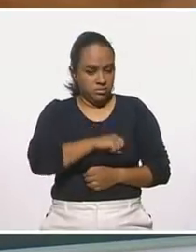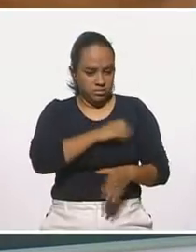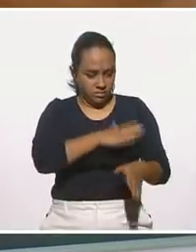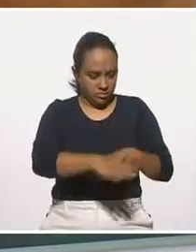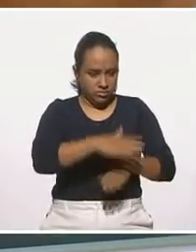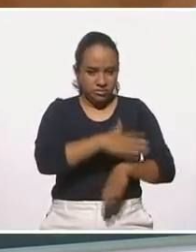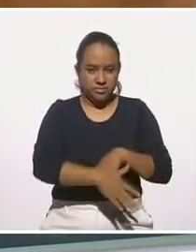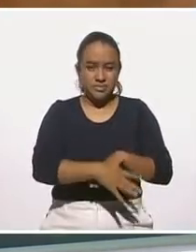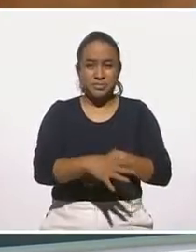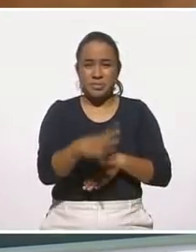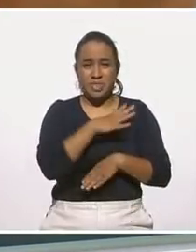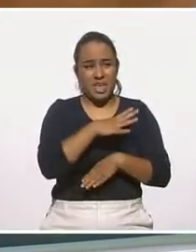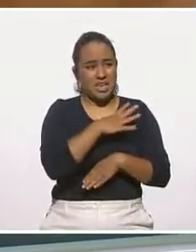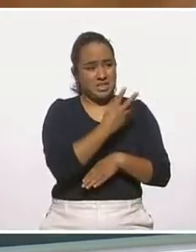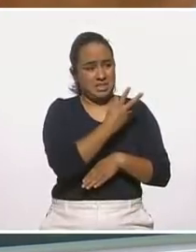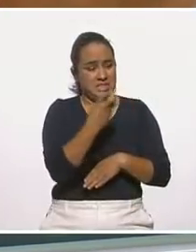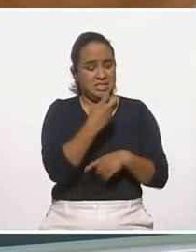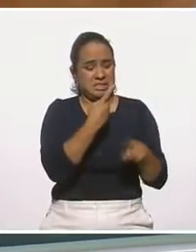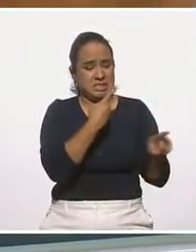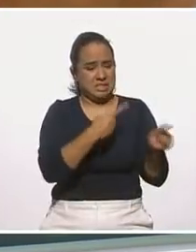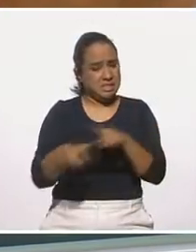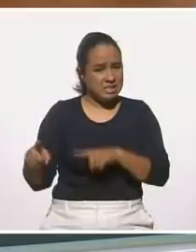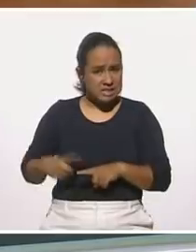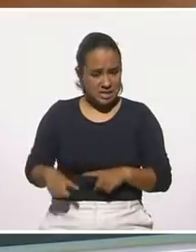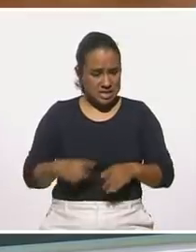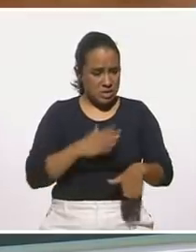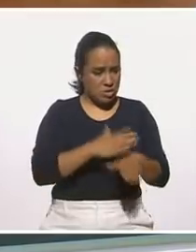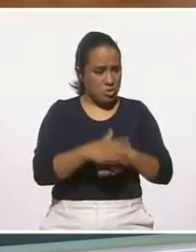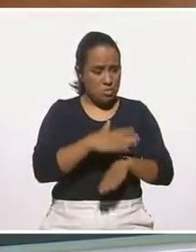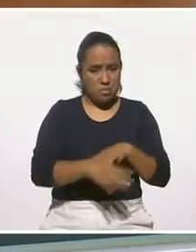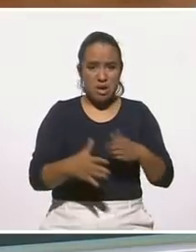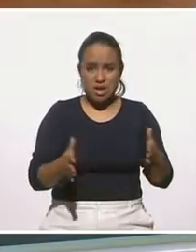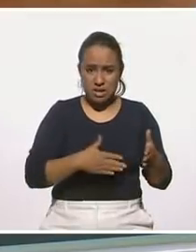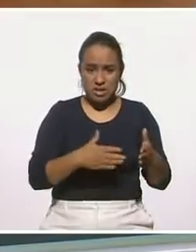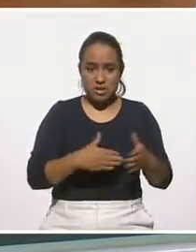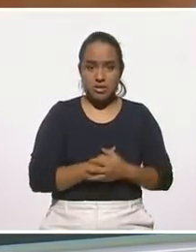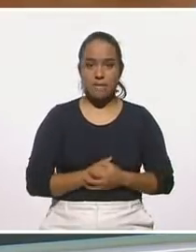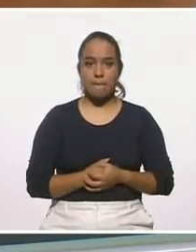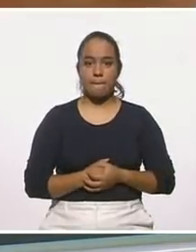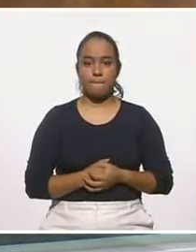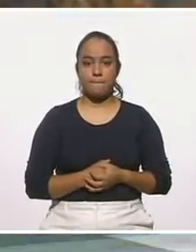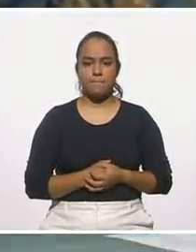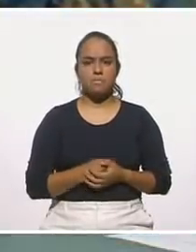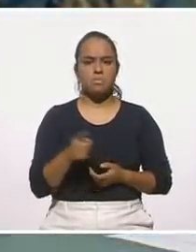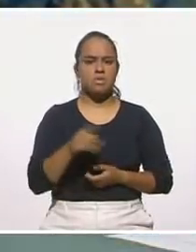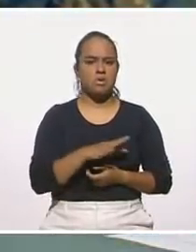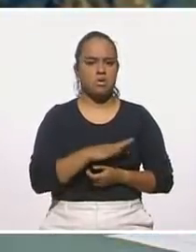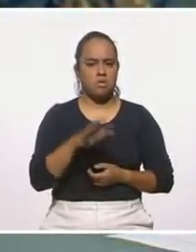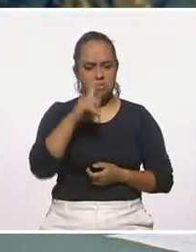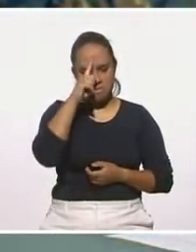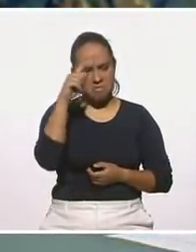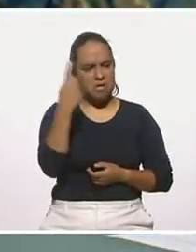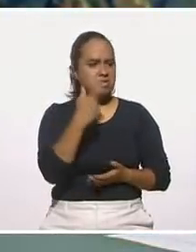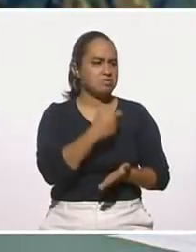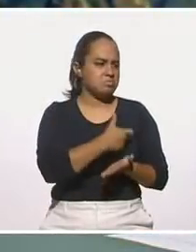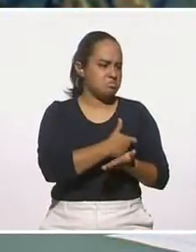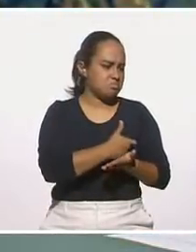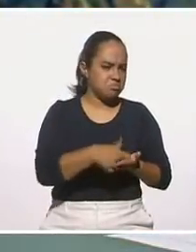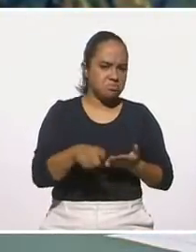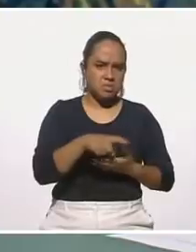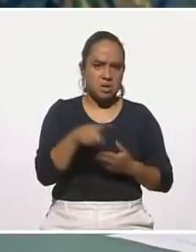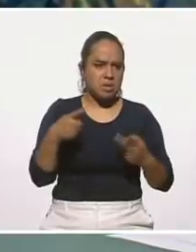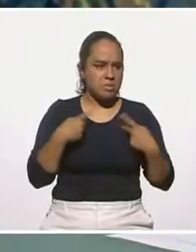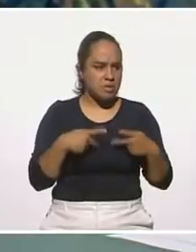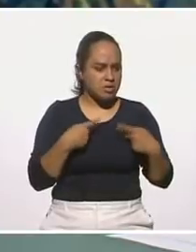nopales, te digo, hay más de 300 platillos de nopal. Ok. Y muy accesibles al bolsillo de todas las